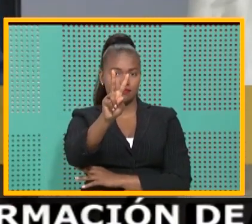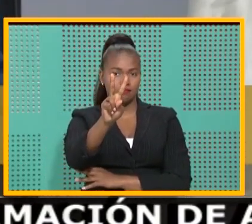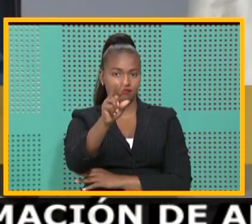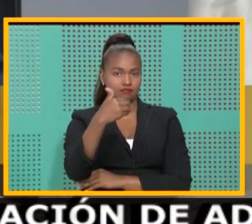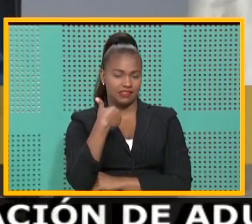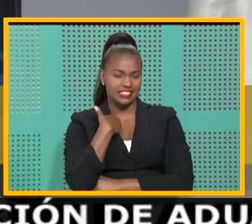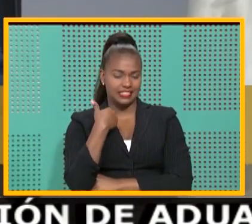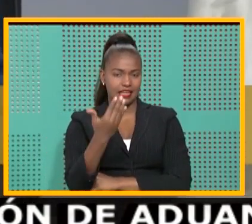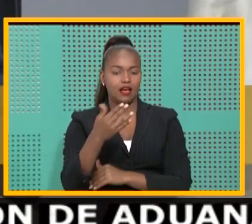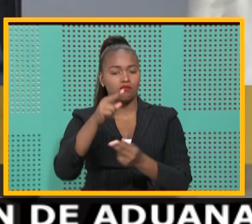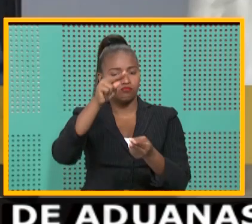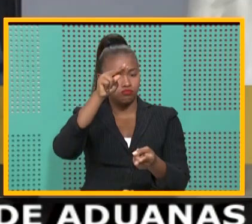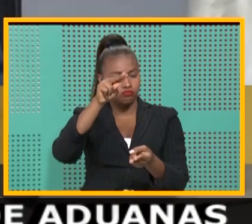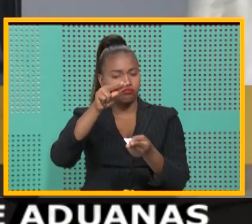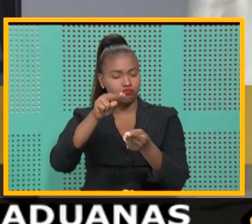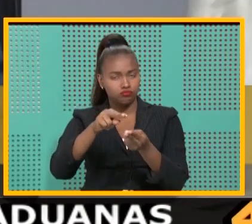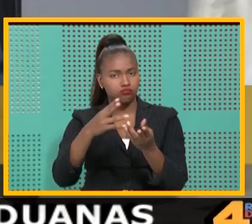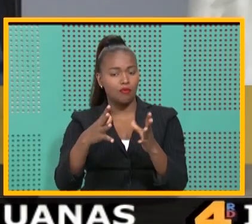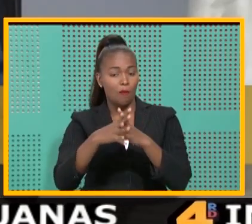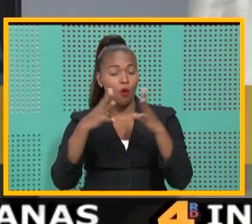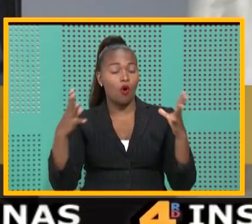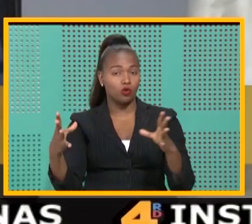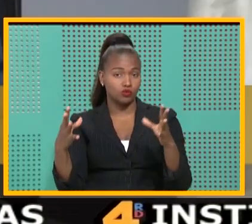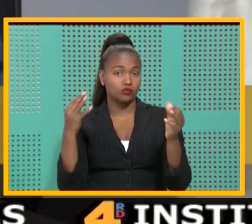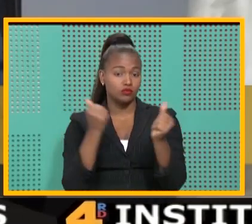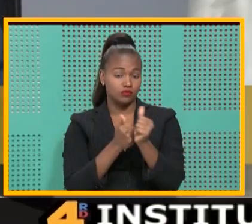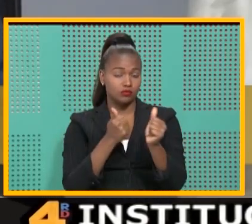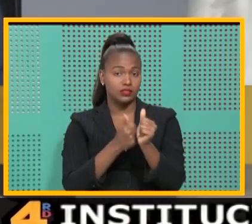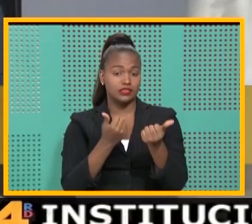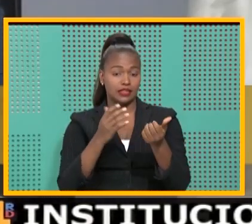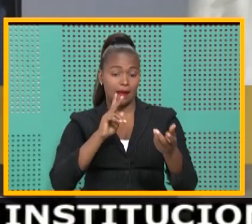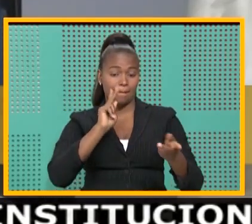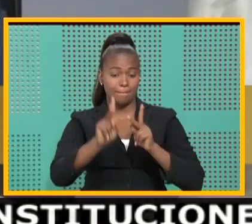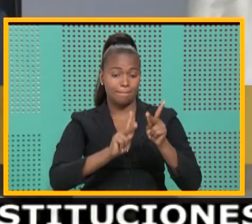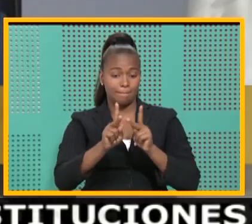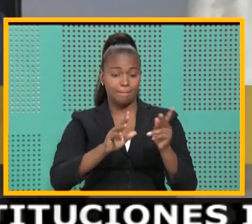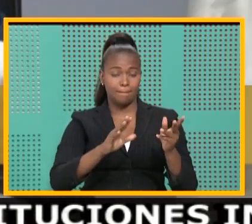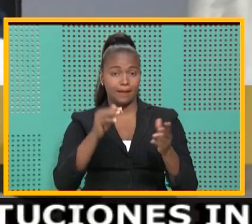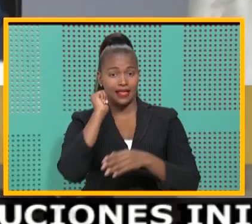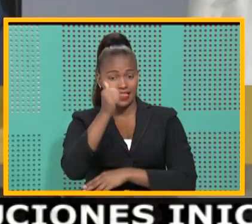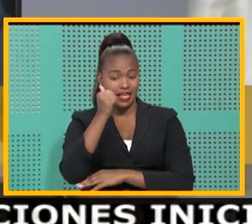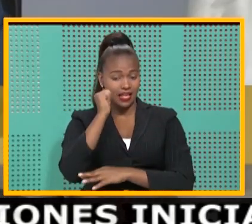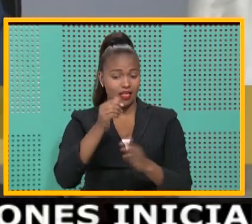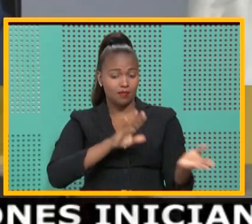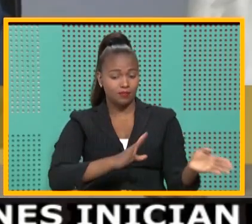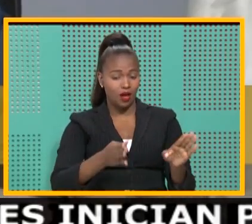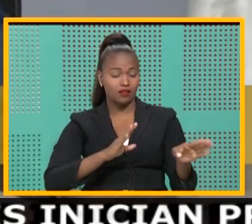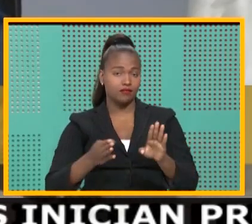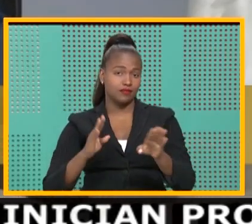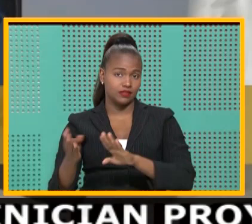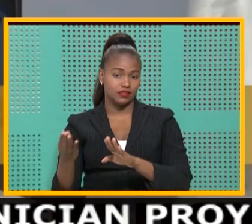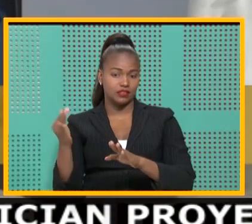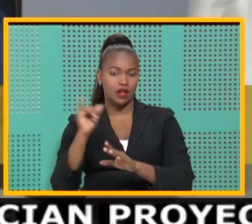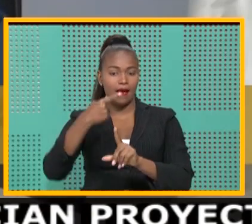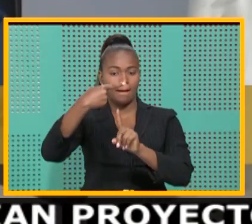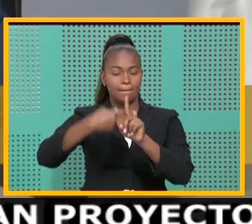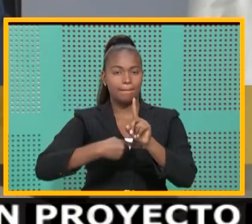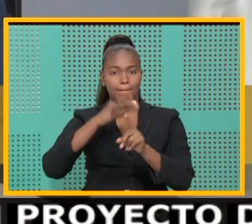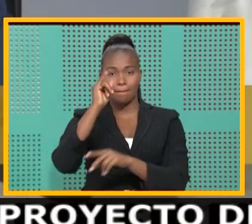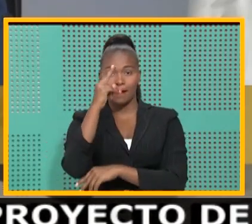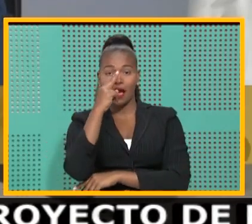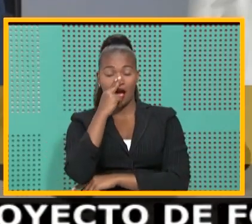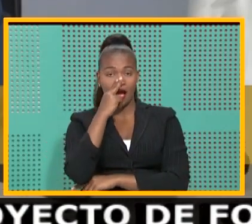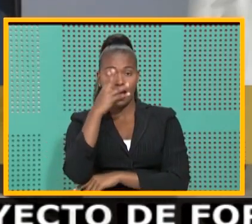bajando significativamente el número por día de fallecidos. Al mes de junio,